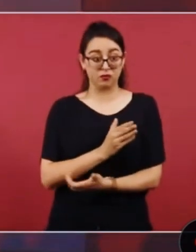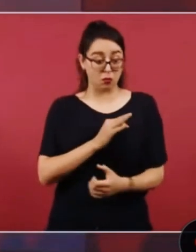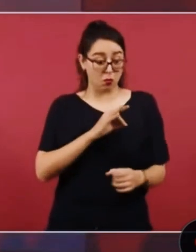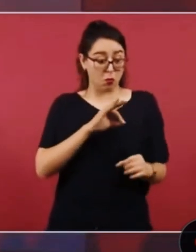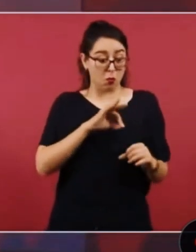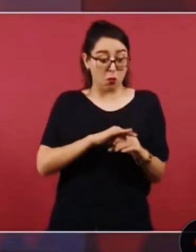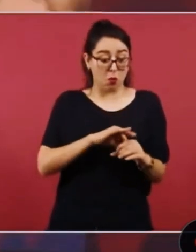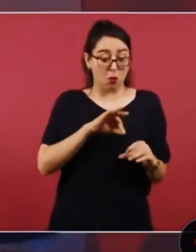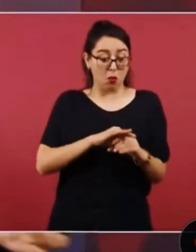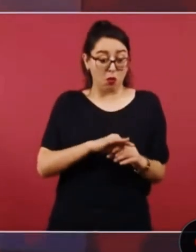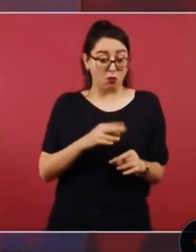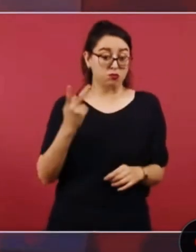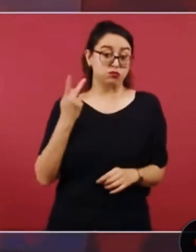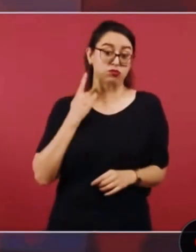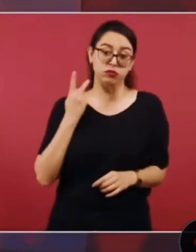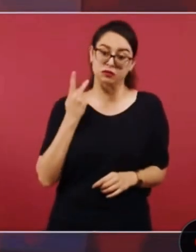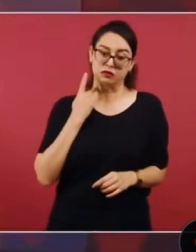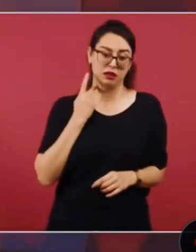es como cuando